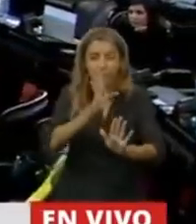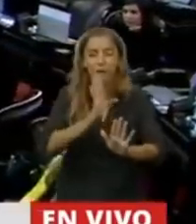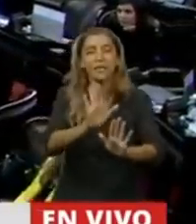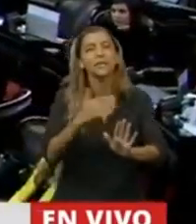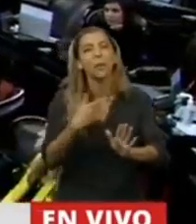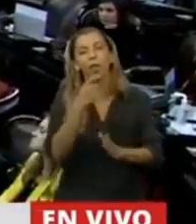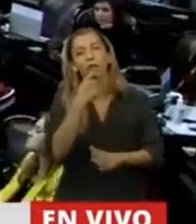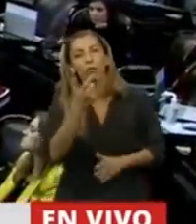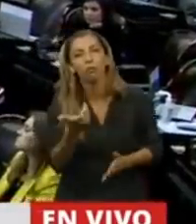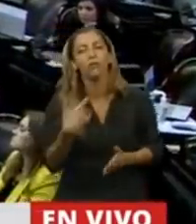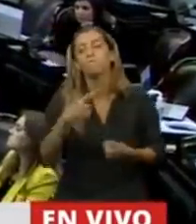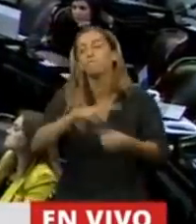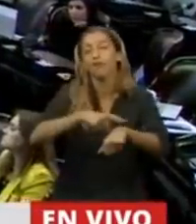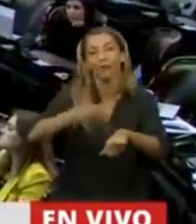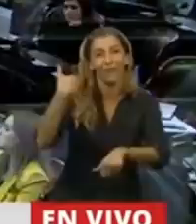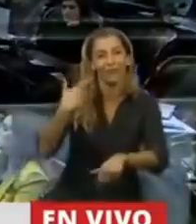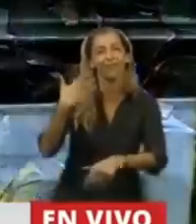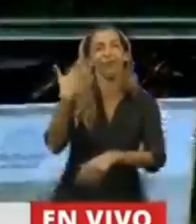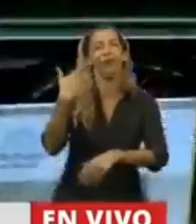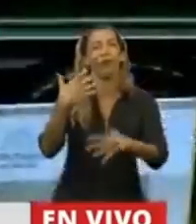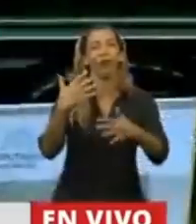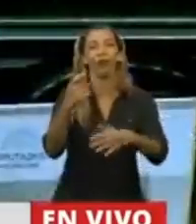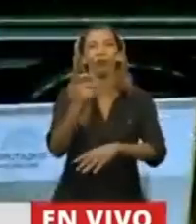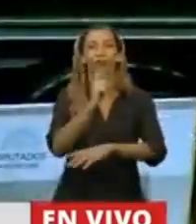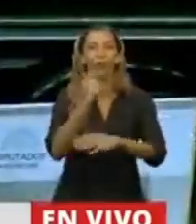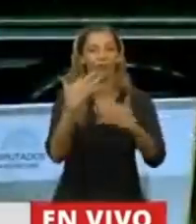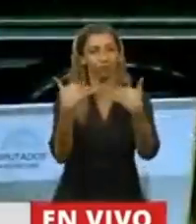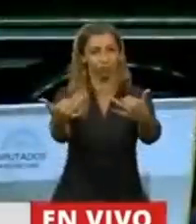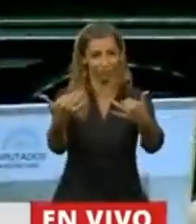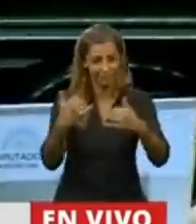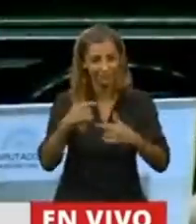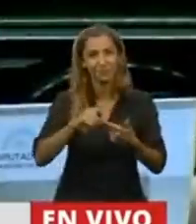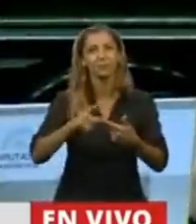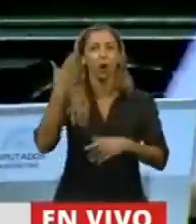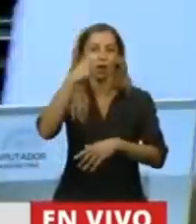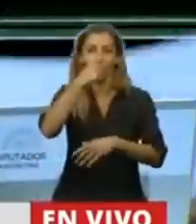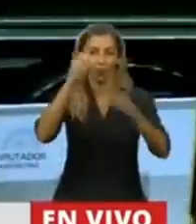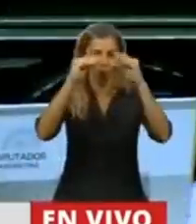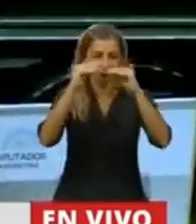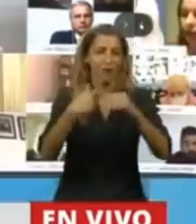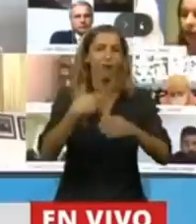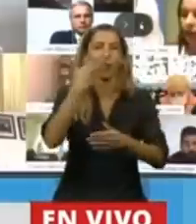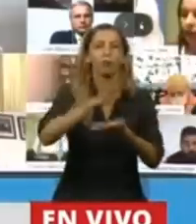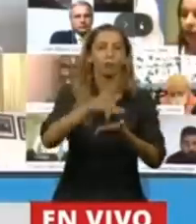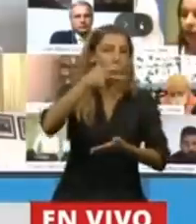cuando da el ejemplo de Chile en aquella conferencia de prensa de un domingo a la noche, ¿qué hacen los medios de comunicación?